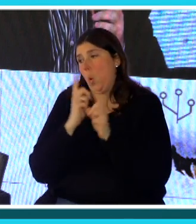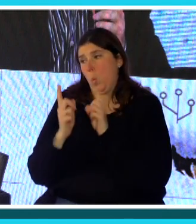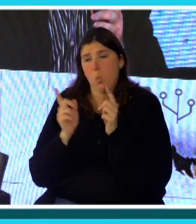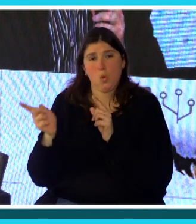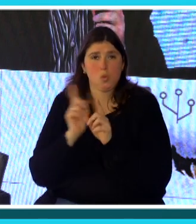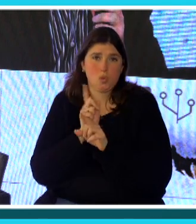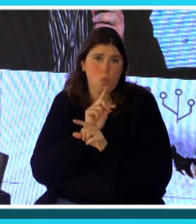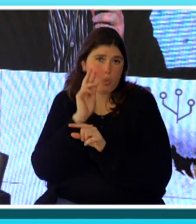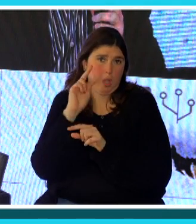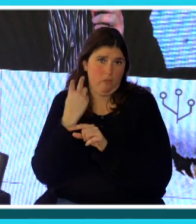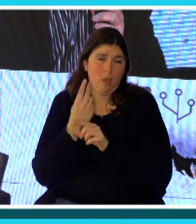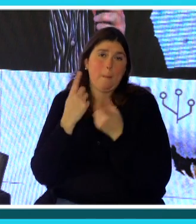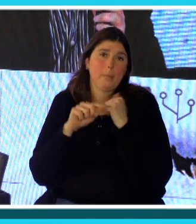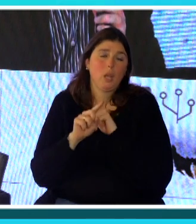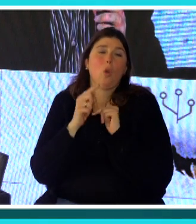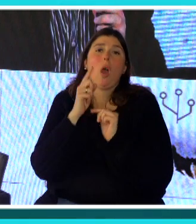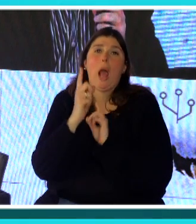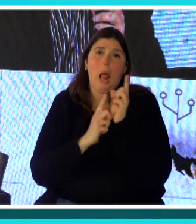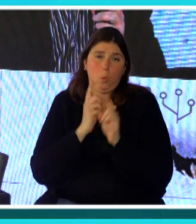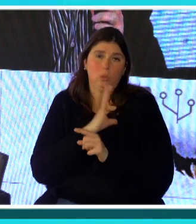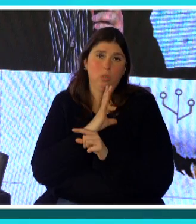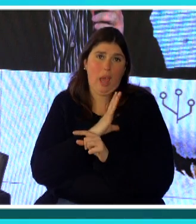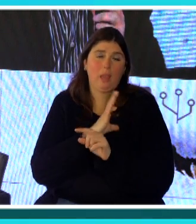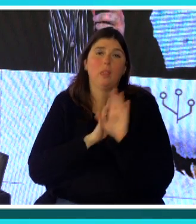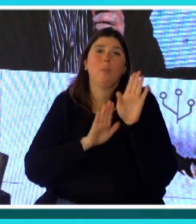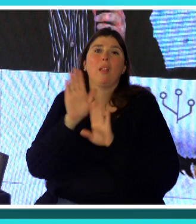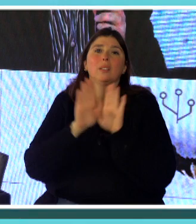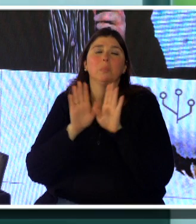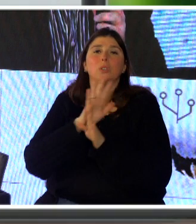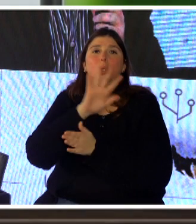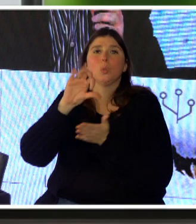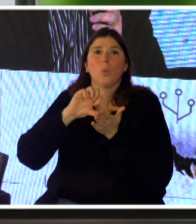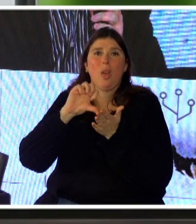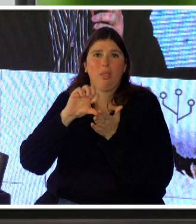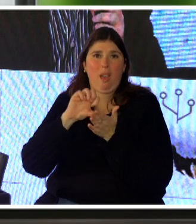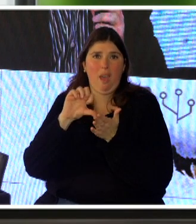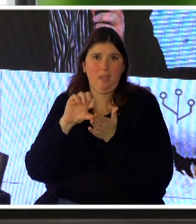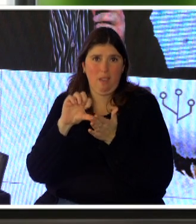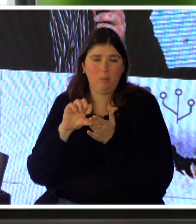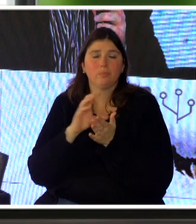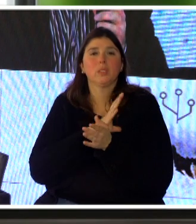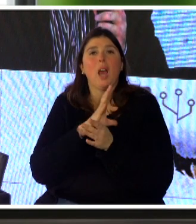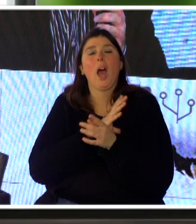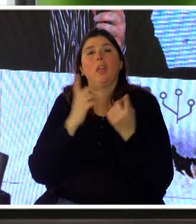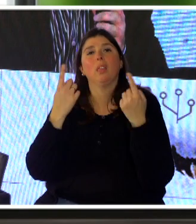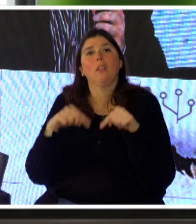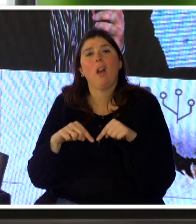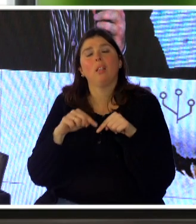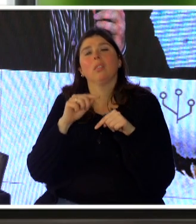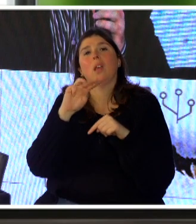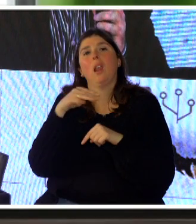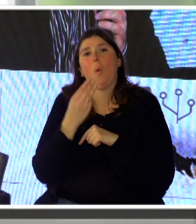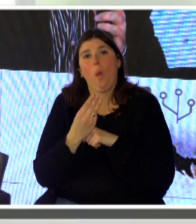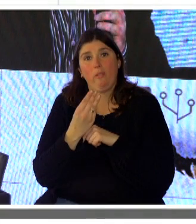varios mecanismos de participación ciudadana, uno de ellos en particular tiene que ver con debates en la web, online, hay naturalmente